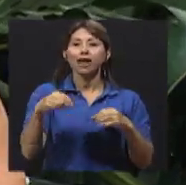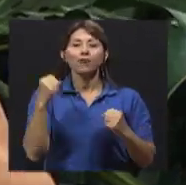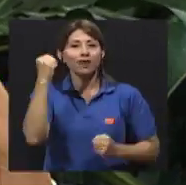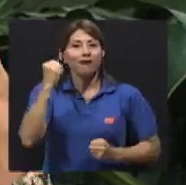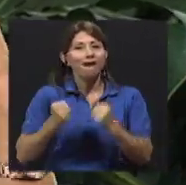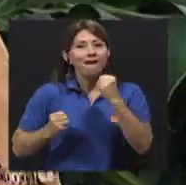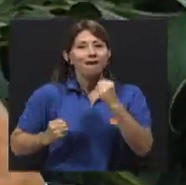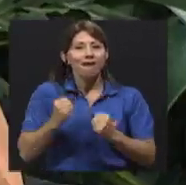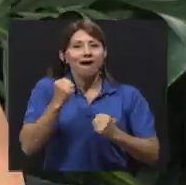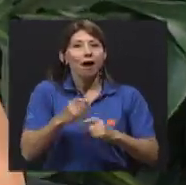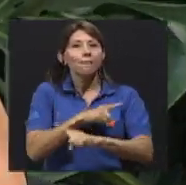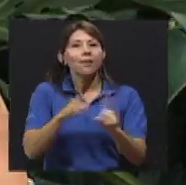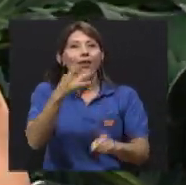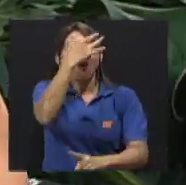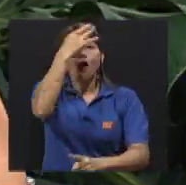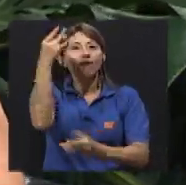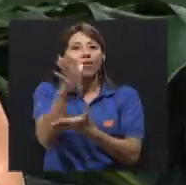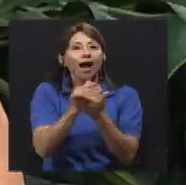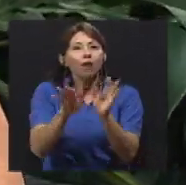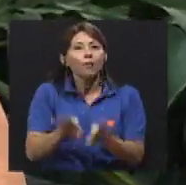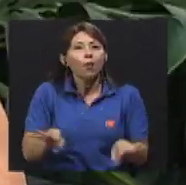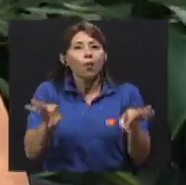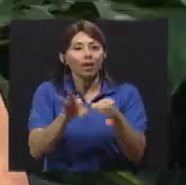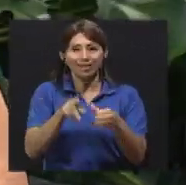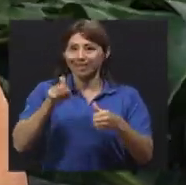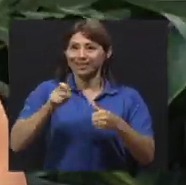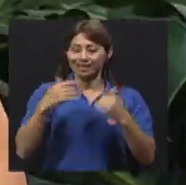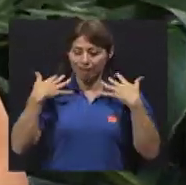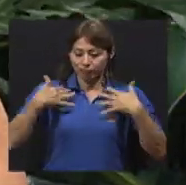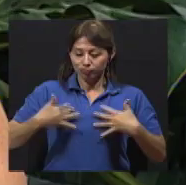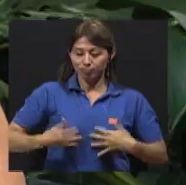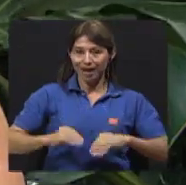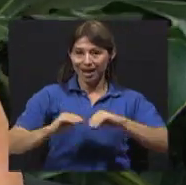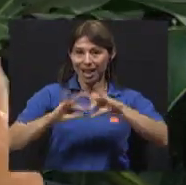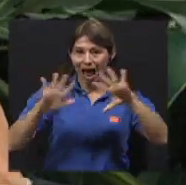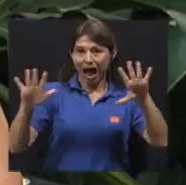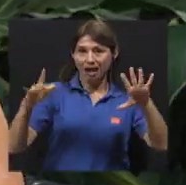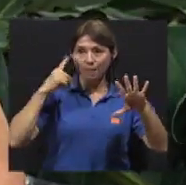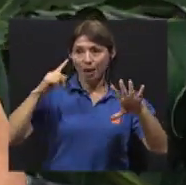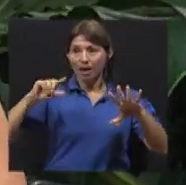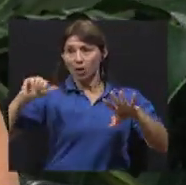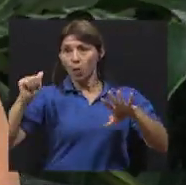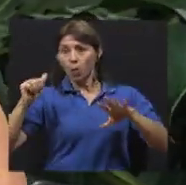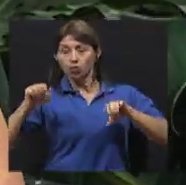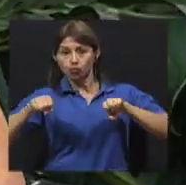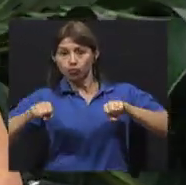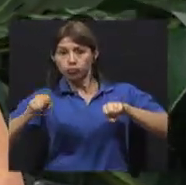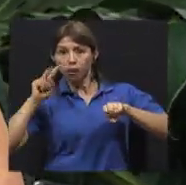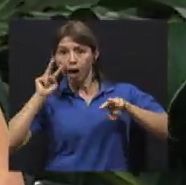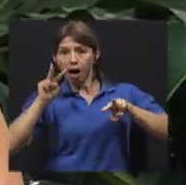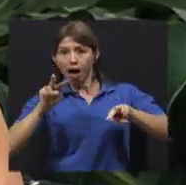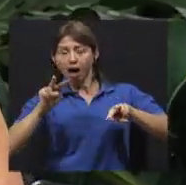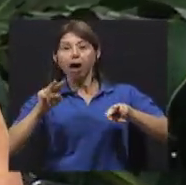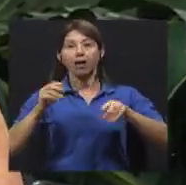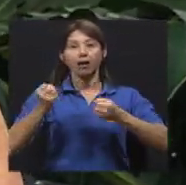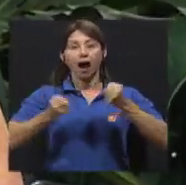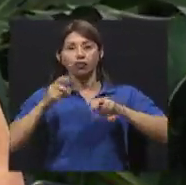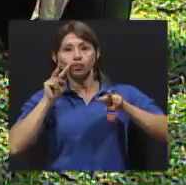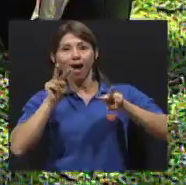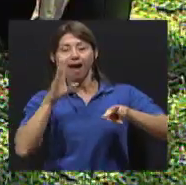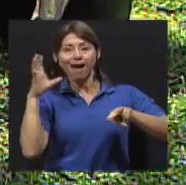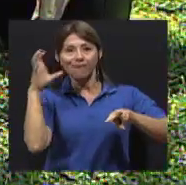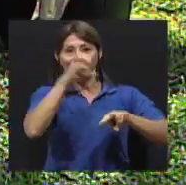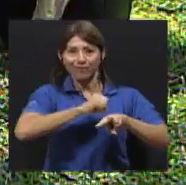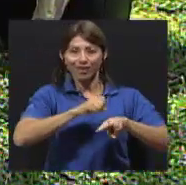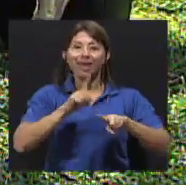ropa clara, que hay que tomar en cuenta ciertos factores para eliminar los factores de riesgo. Y